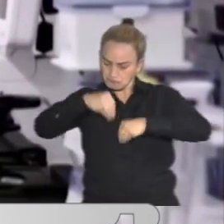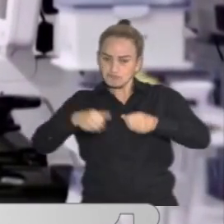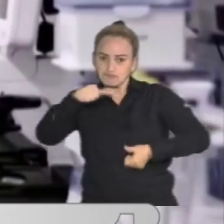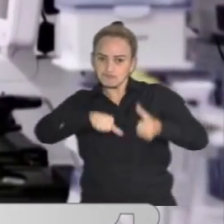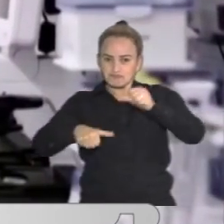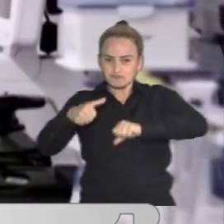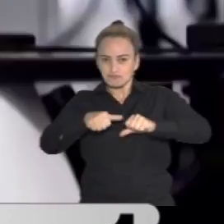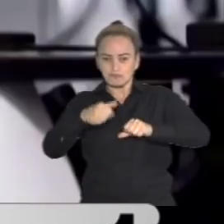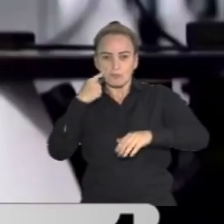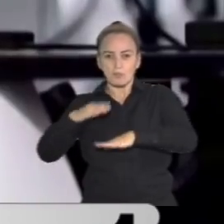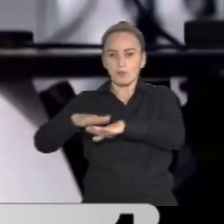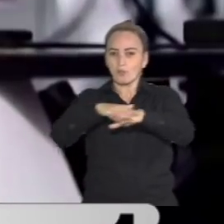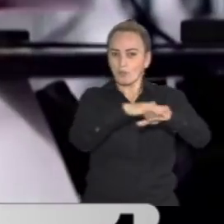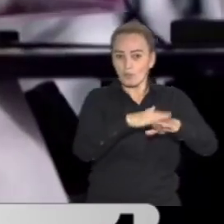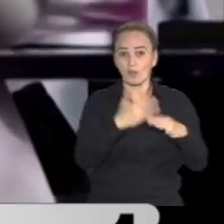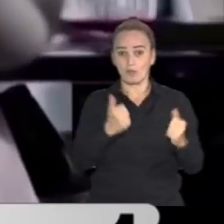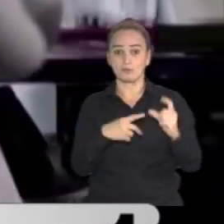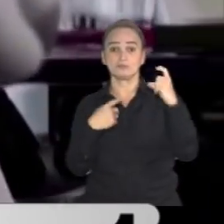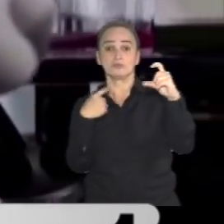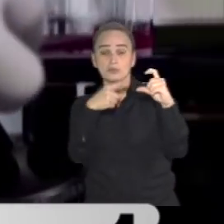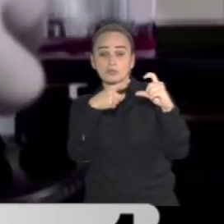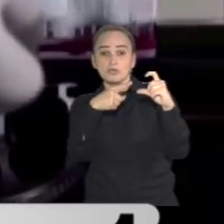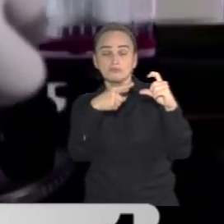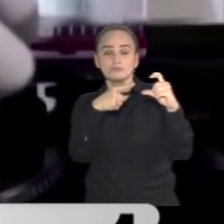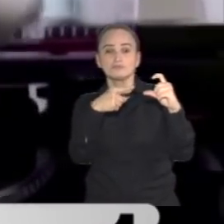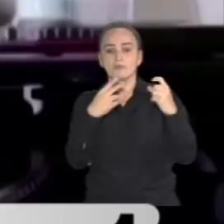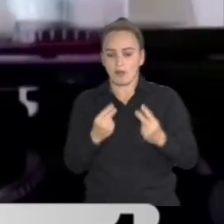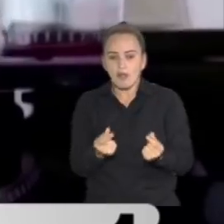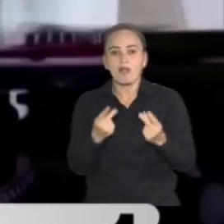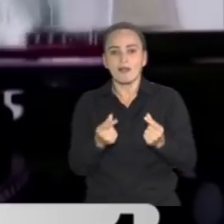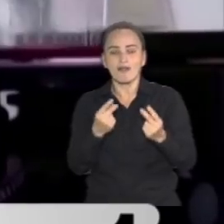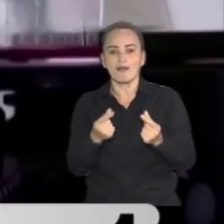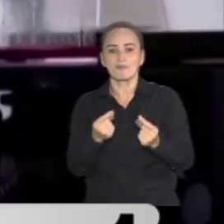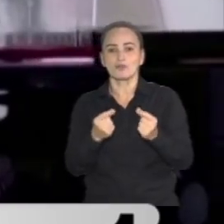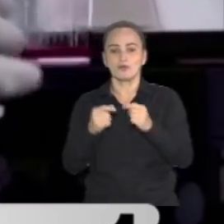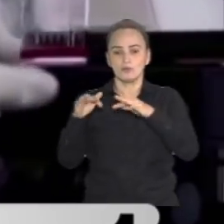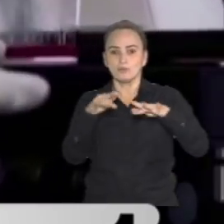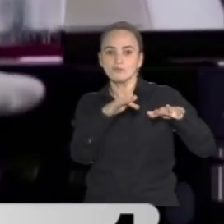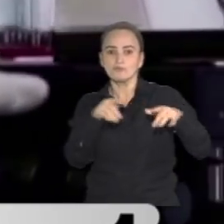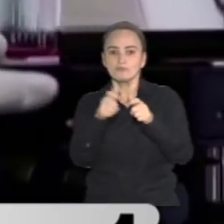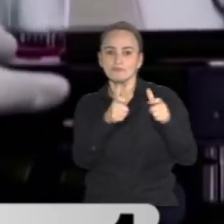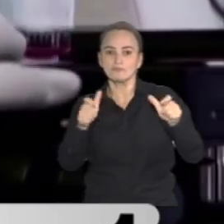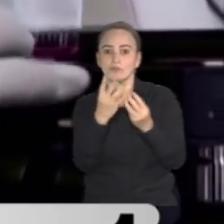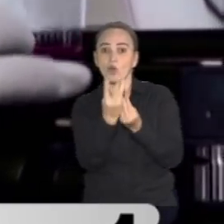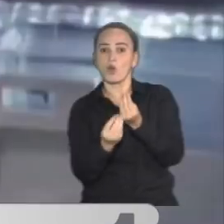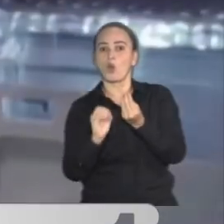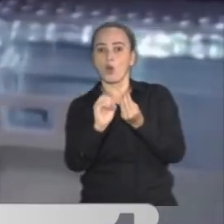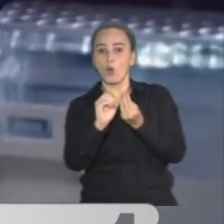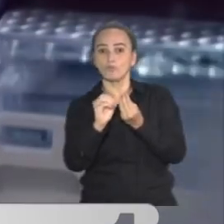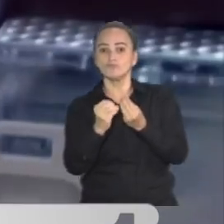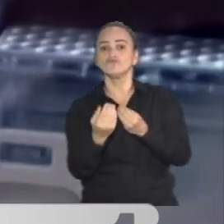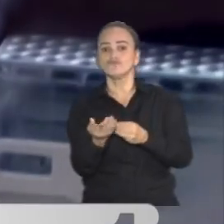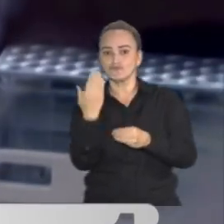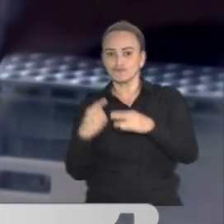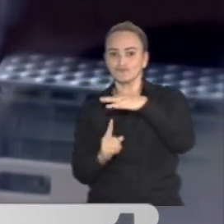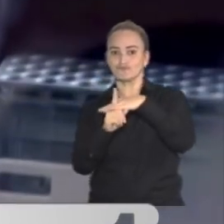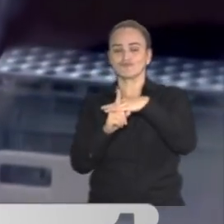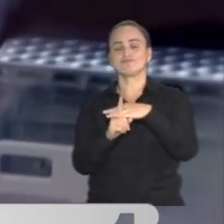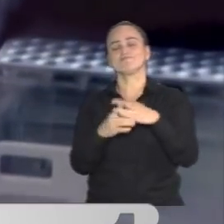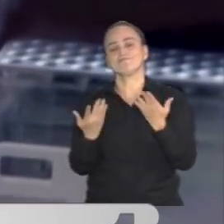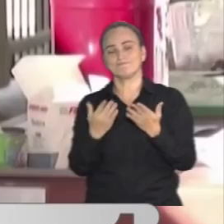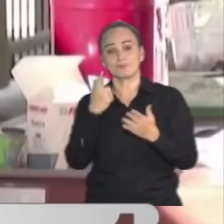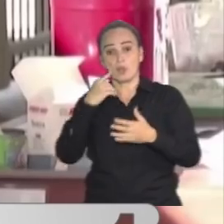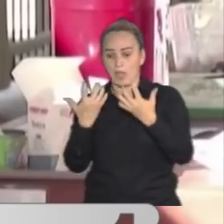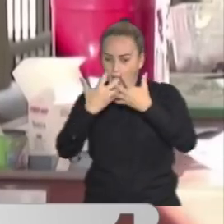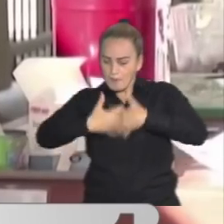que la decisión de centrarse en la vacuna actual se debió en parte a la rapidez con la que se está propagando la variante recientemente descubierta. La